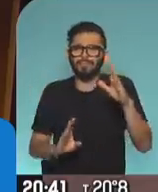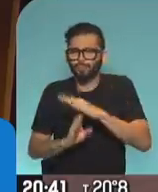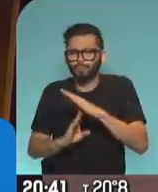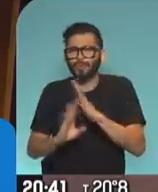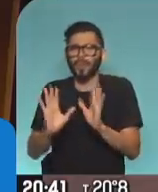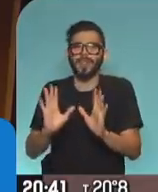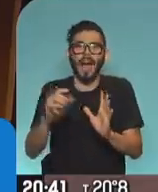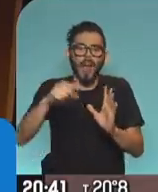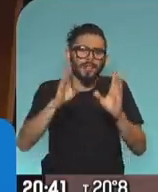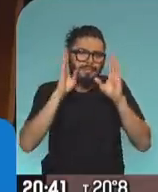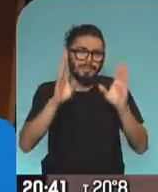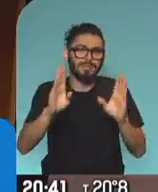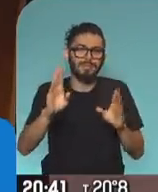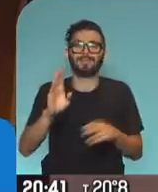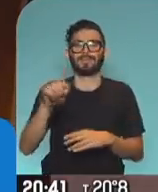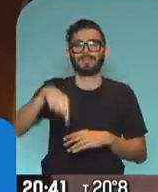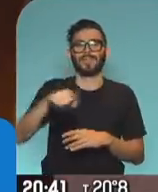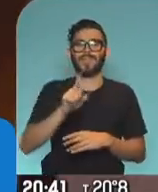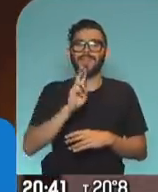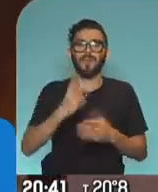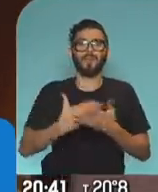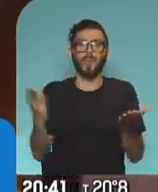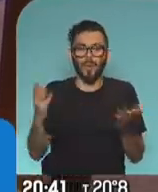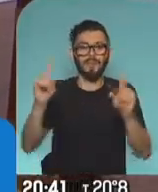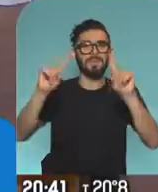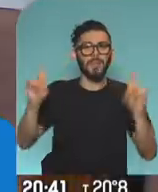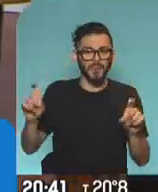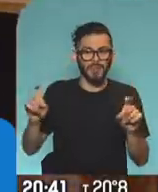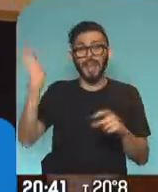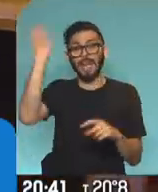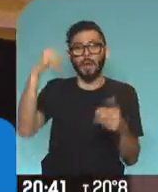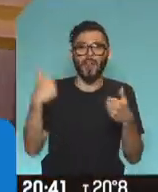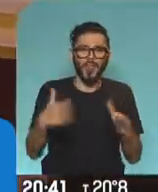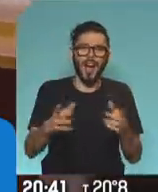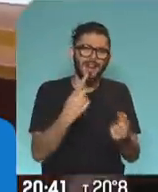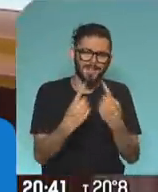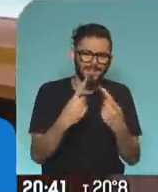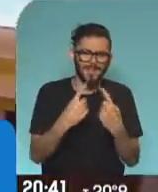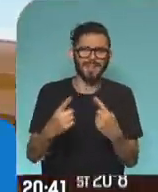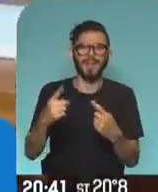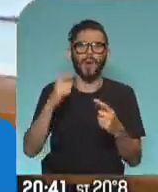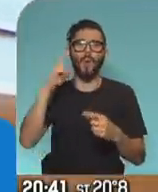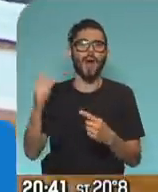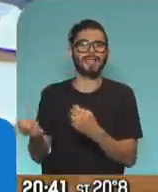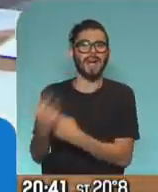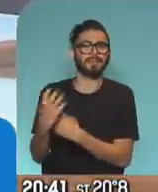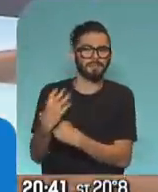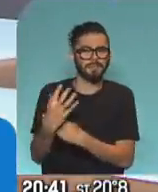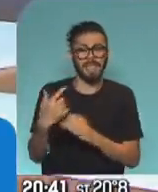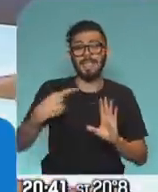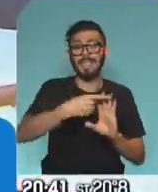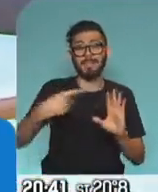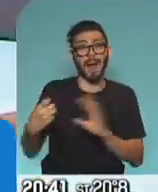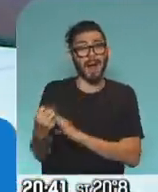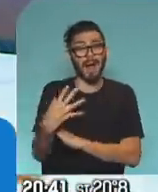las consultas del público aquí en Televisión Pública Noticias. Así que yo me doy vuelta y llegan al WhatsApp, lo que nos ha llegado a largo de la